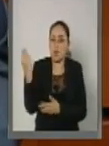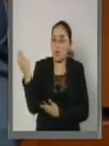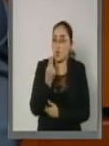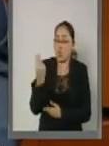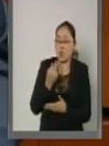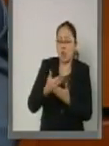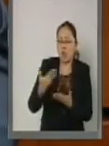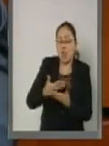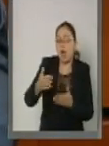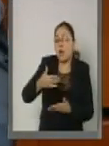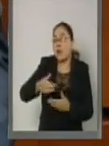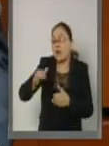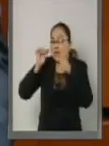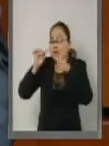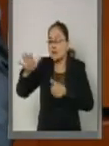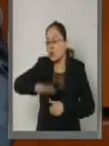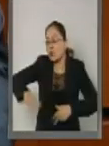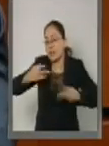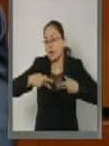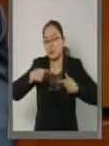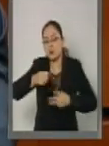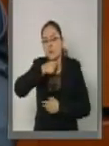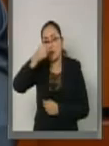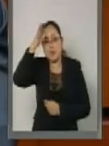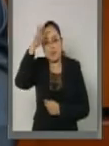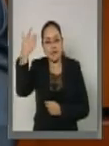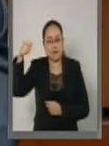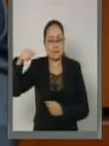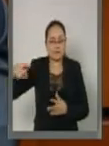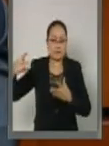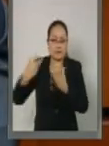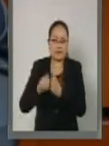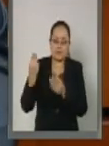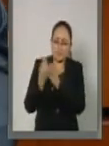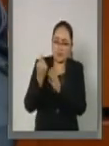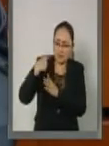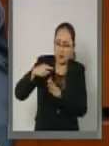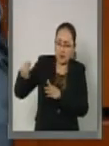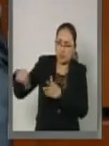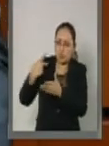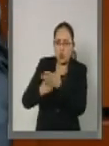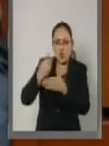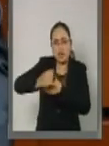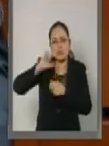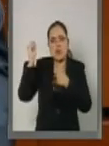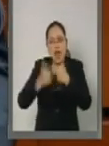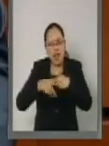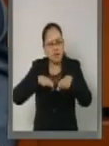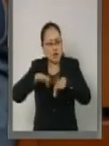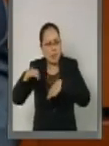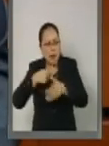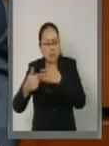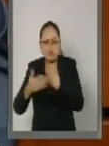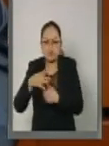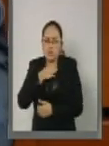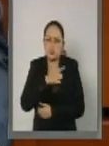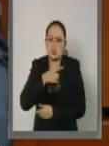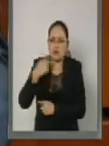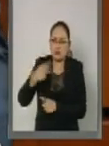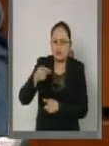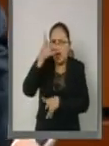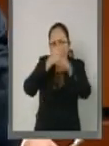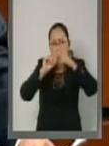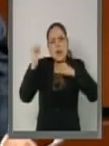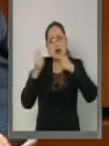que se brinde a la población de la tercera edad capacitación para proyectos productivos de autoempleo y de adquisición de conocimientos